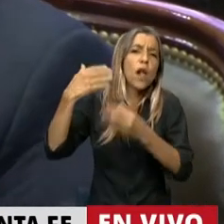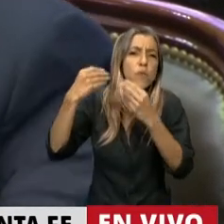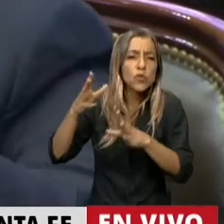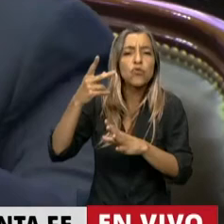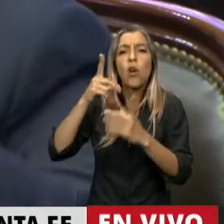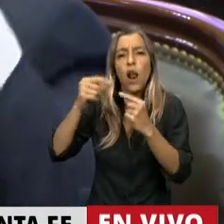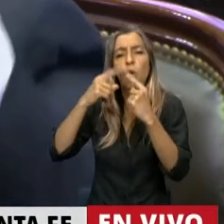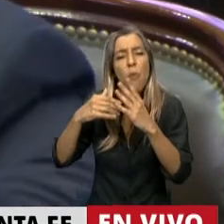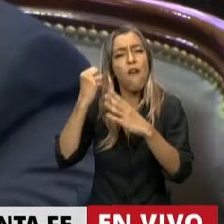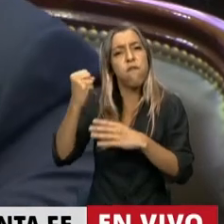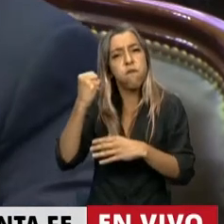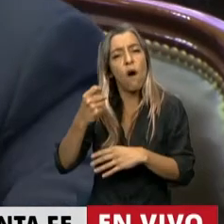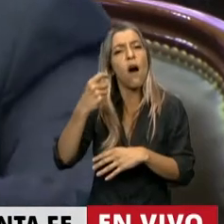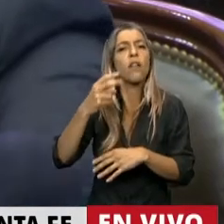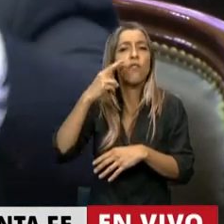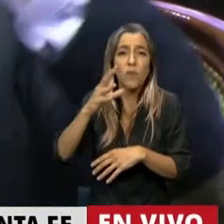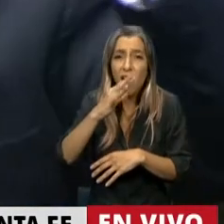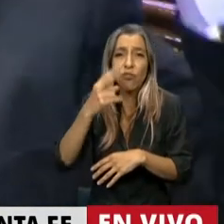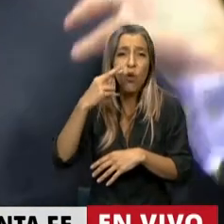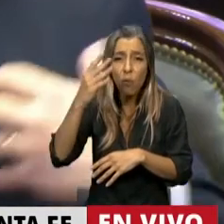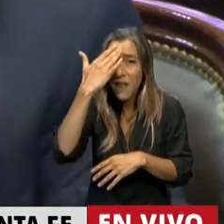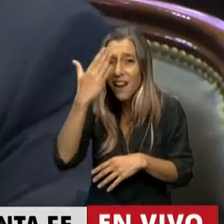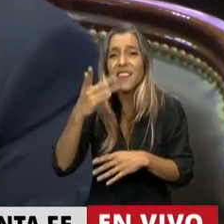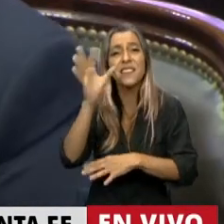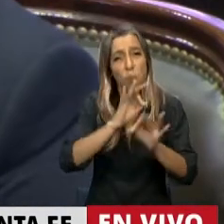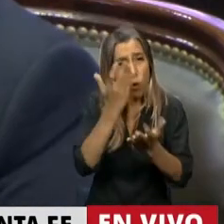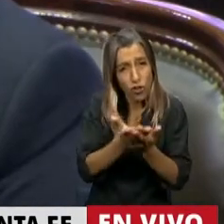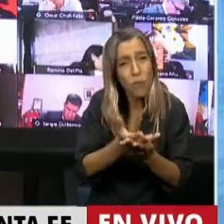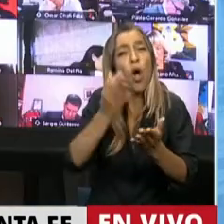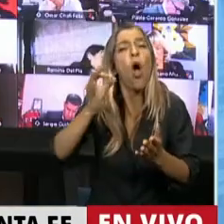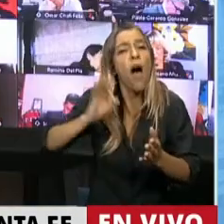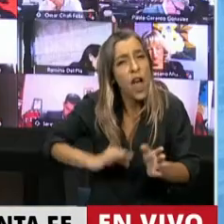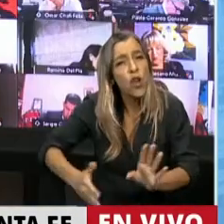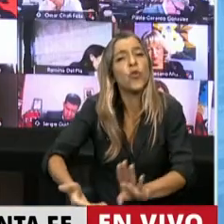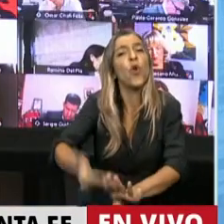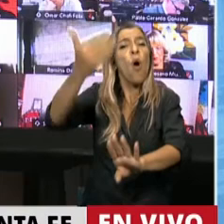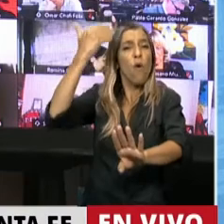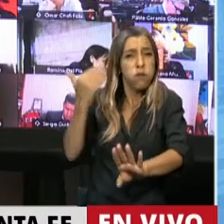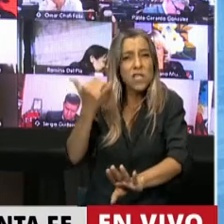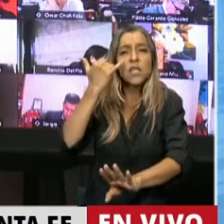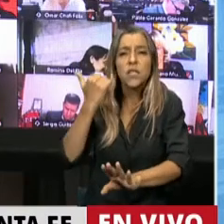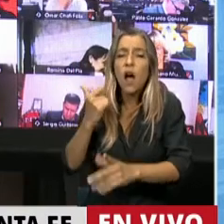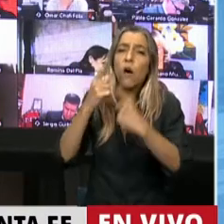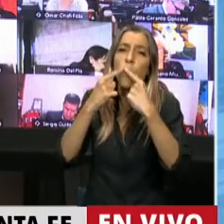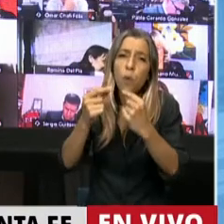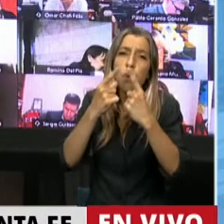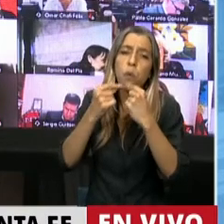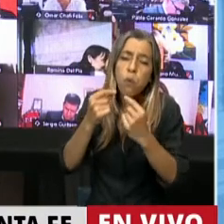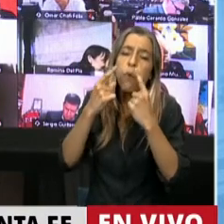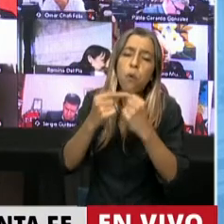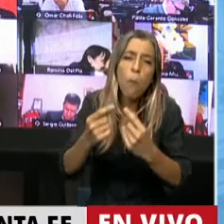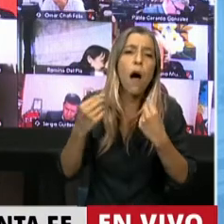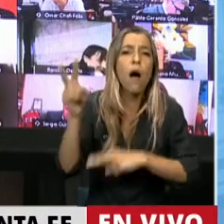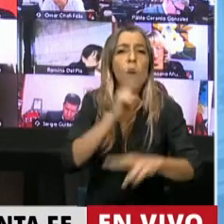y 2016 como proyecto de ley, pero mucho más antes que esos años venían planteando la necesidad de transparentar y